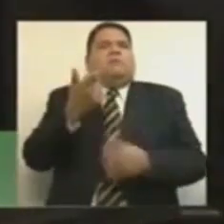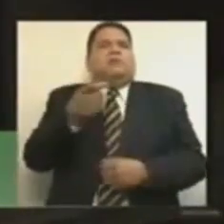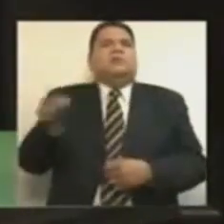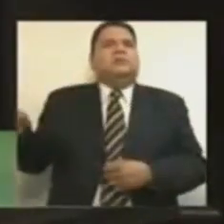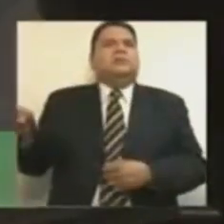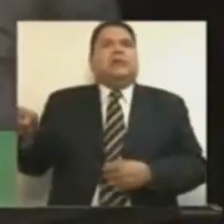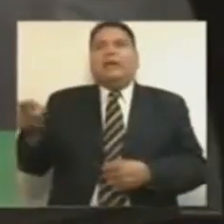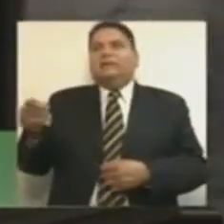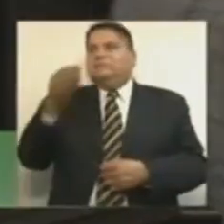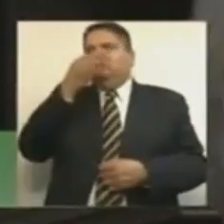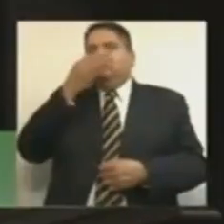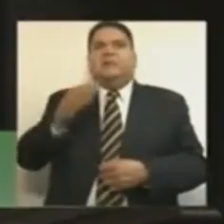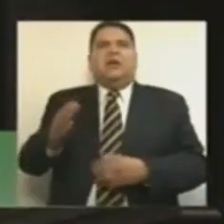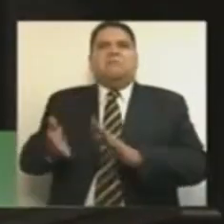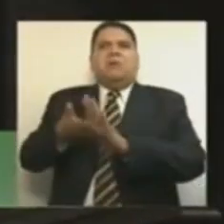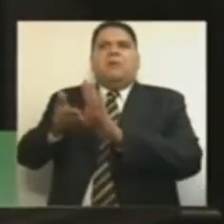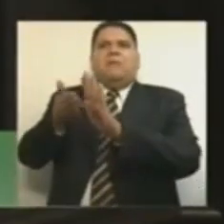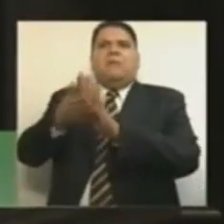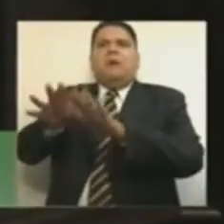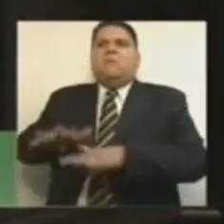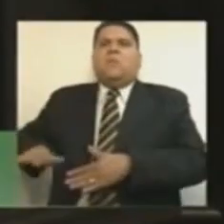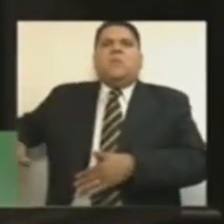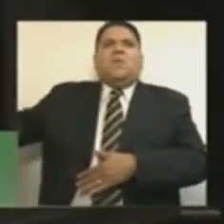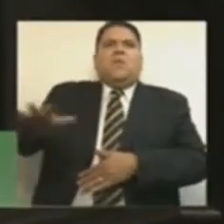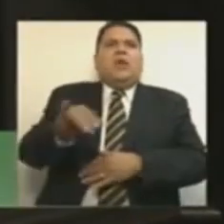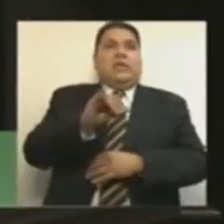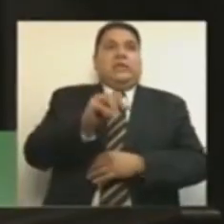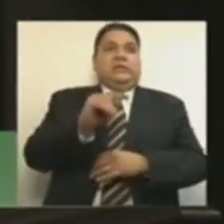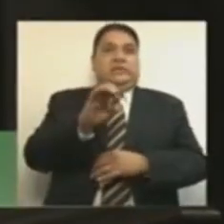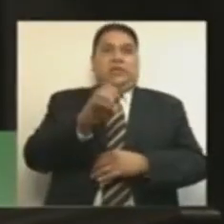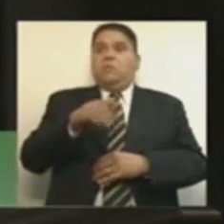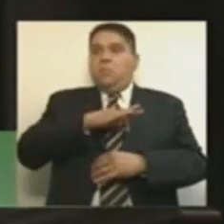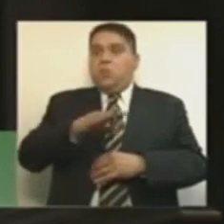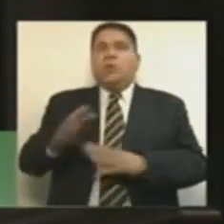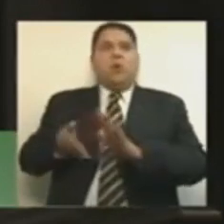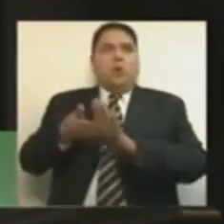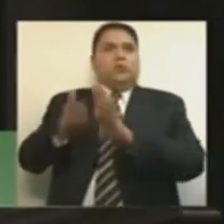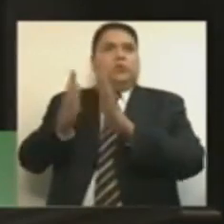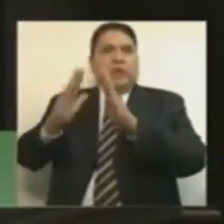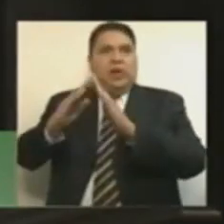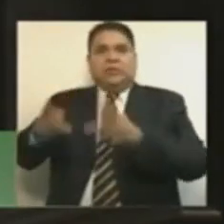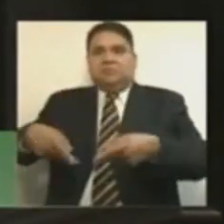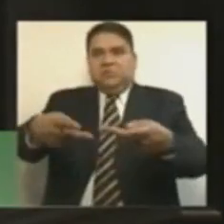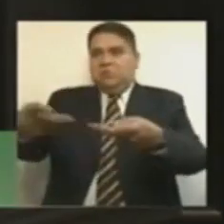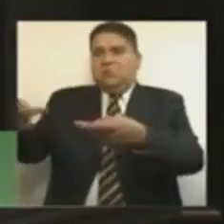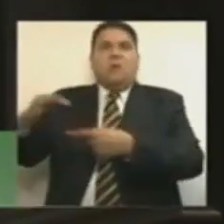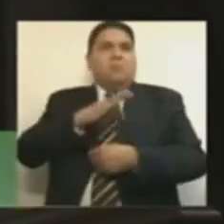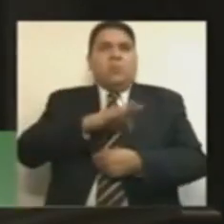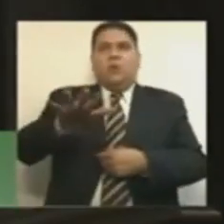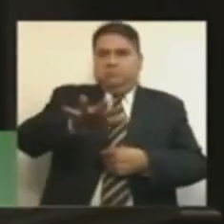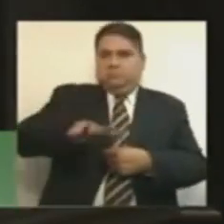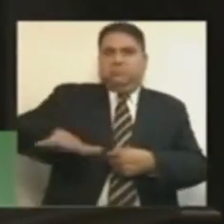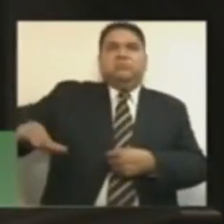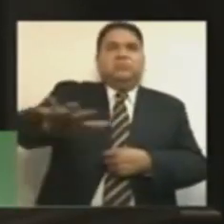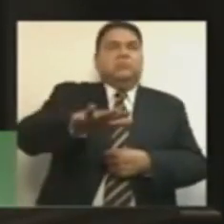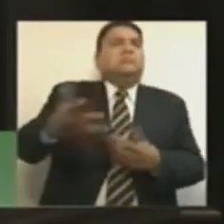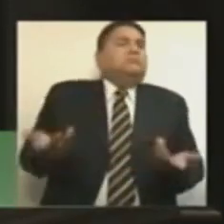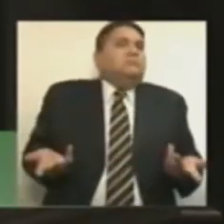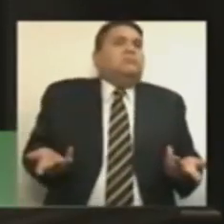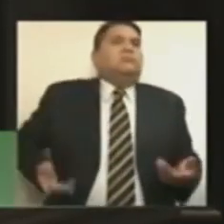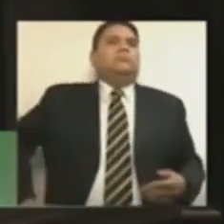la construcción de viviendas y el ISTEI está facultado para construir y vender casas a las y los trabajadores del gobierno?